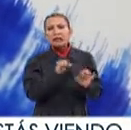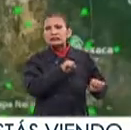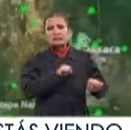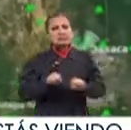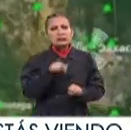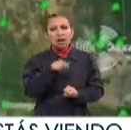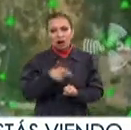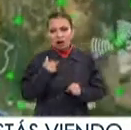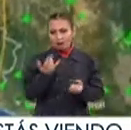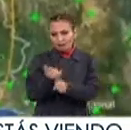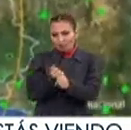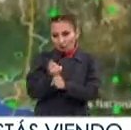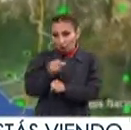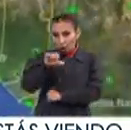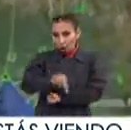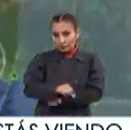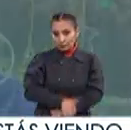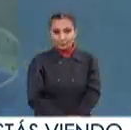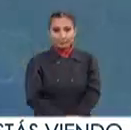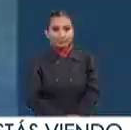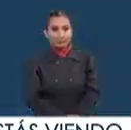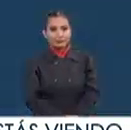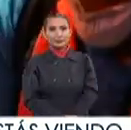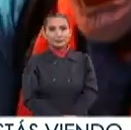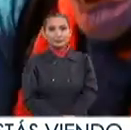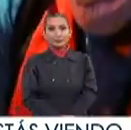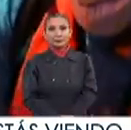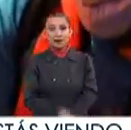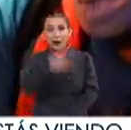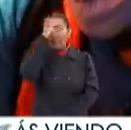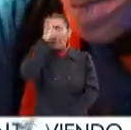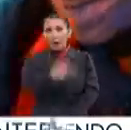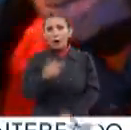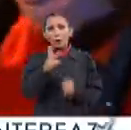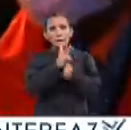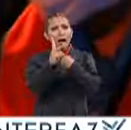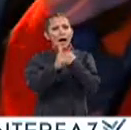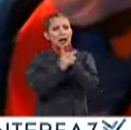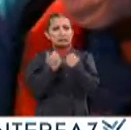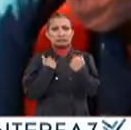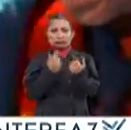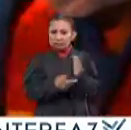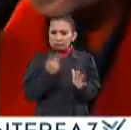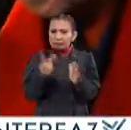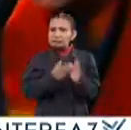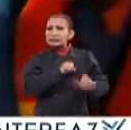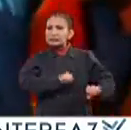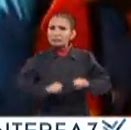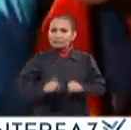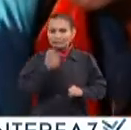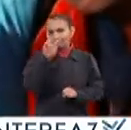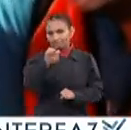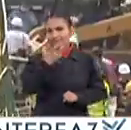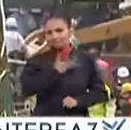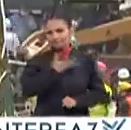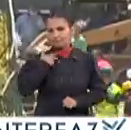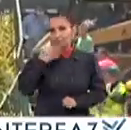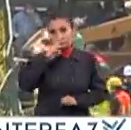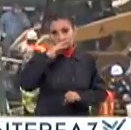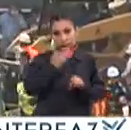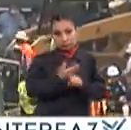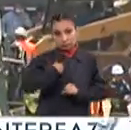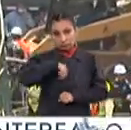son los sismos con nuestro reportaje del día México es un país con alto índice sísmico por eso tenemos la